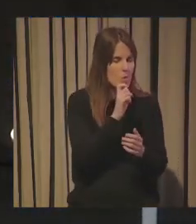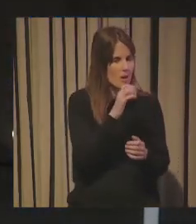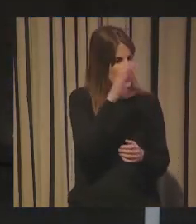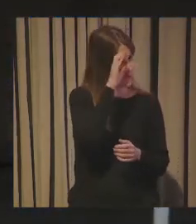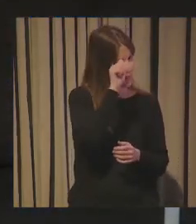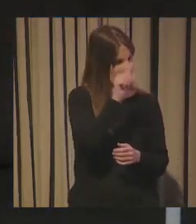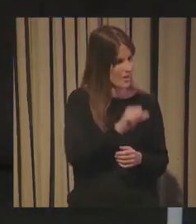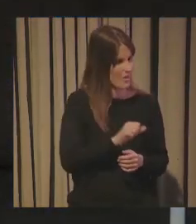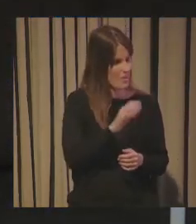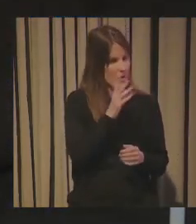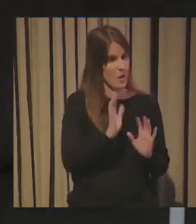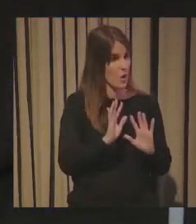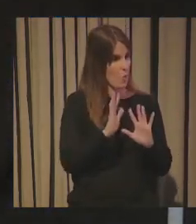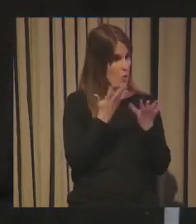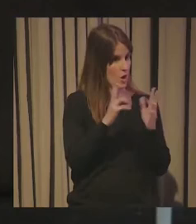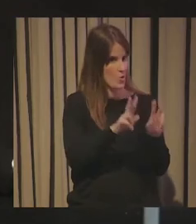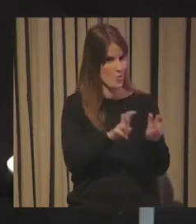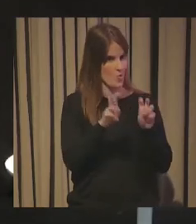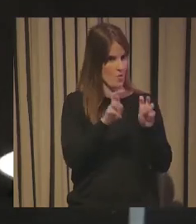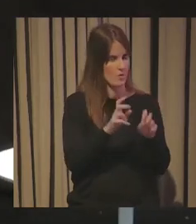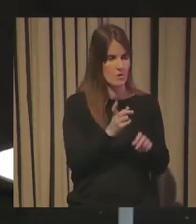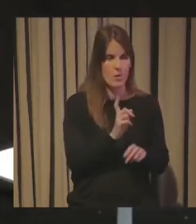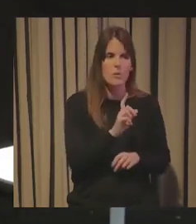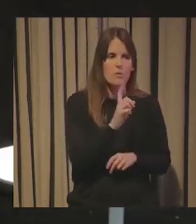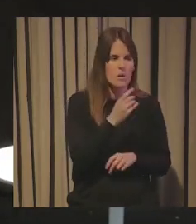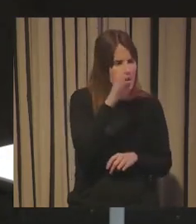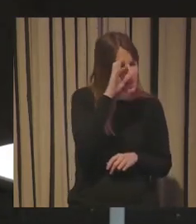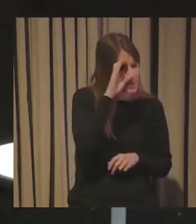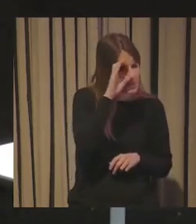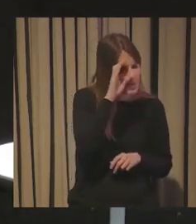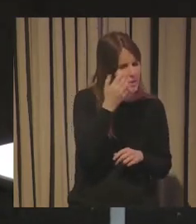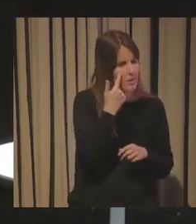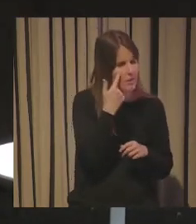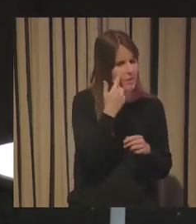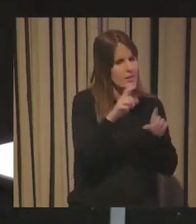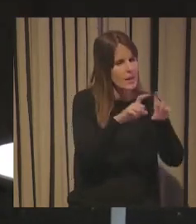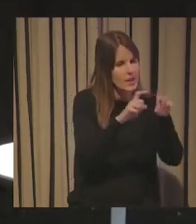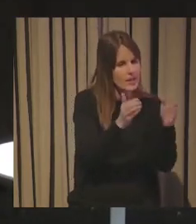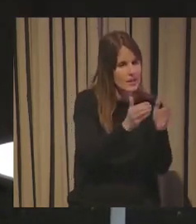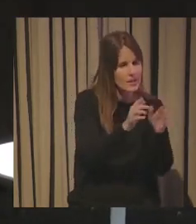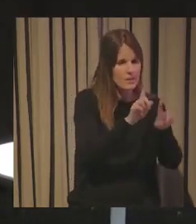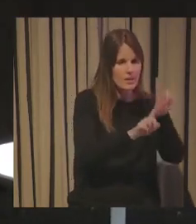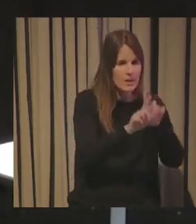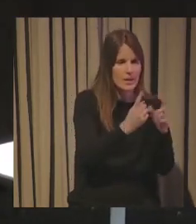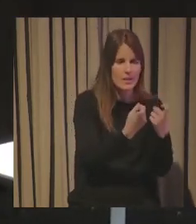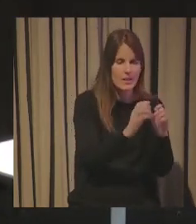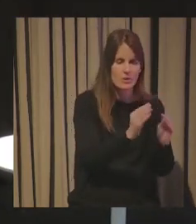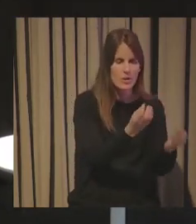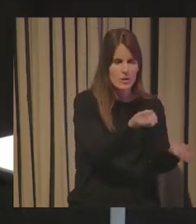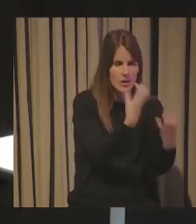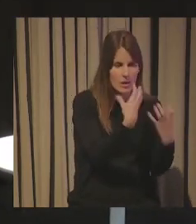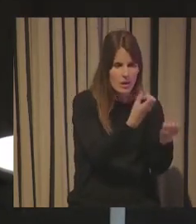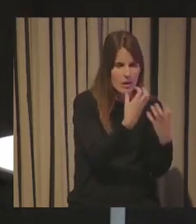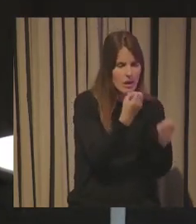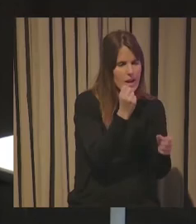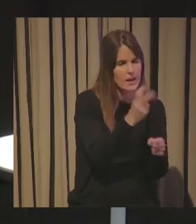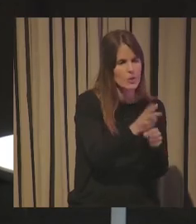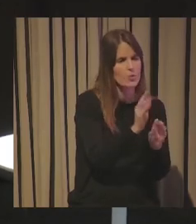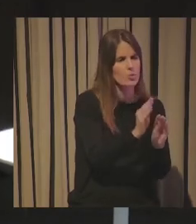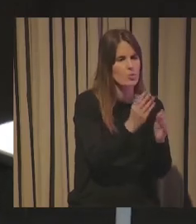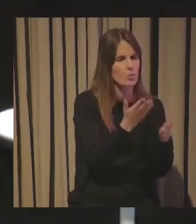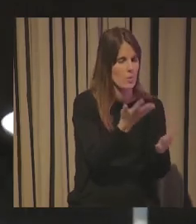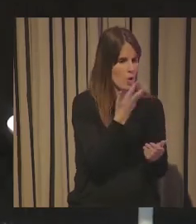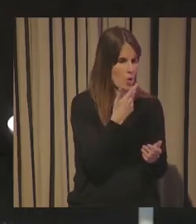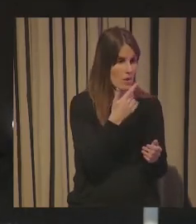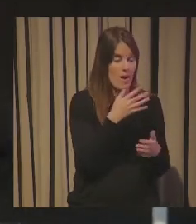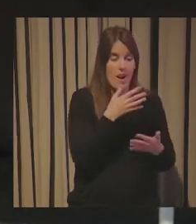revolucionario, no lo es para nada. Lo primero es escuchar cuáles son los problemas, cuáles son las necesidades, cuáles son los retos que tienen las pymes. Hoy en